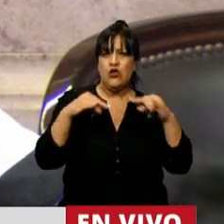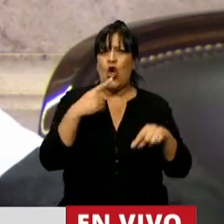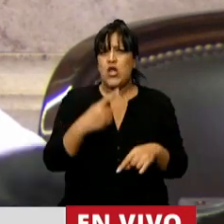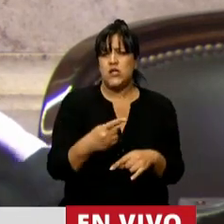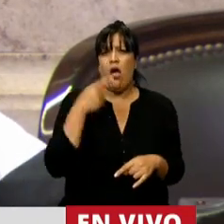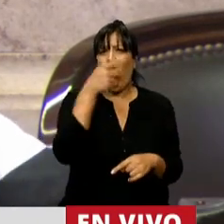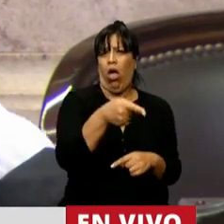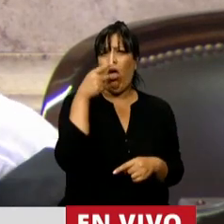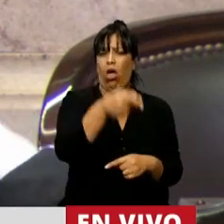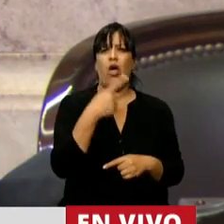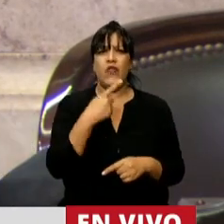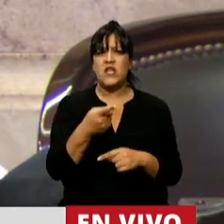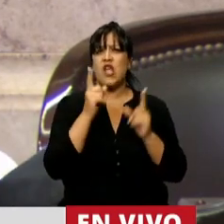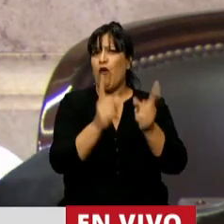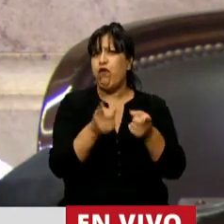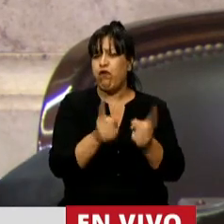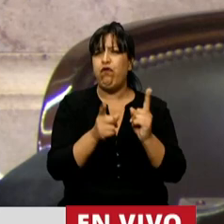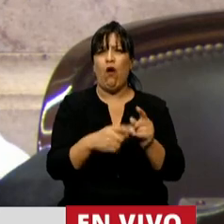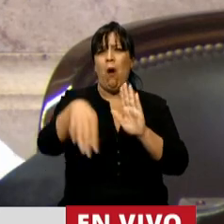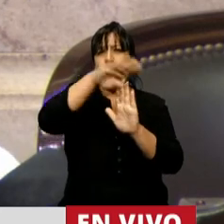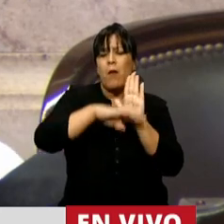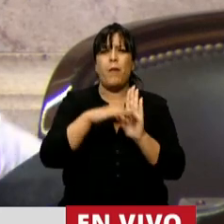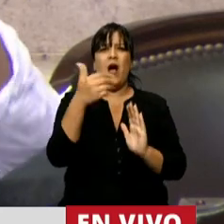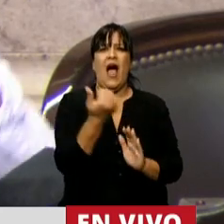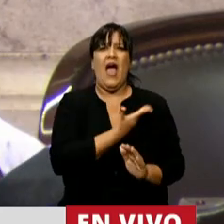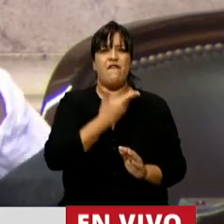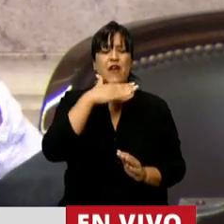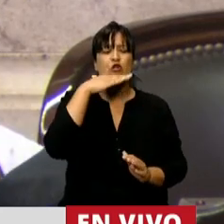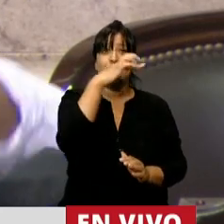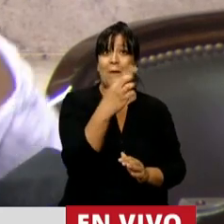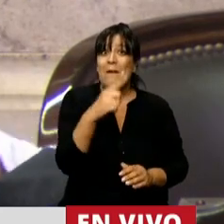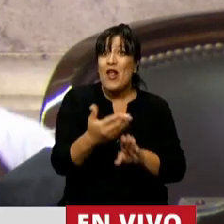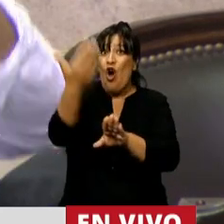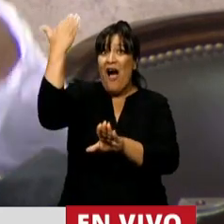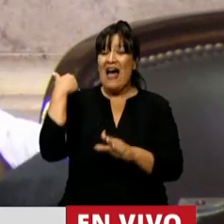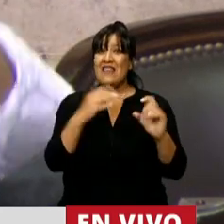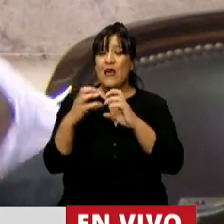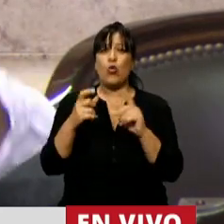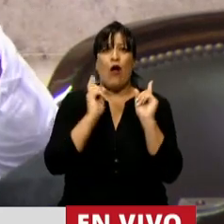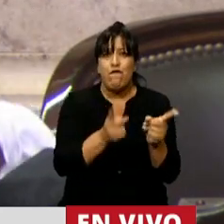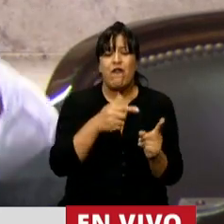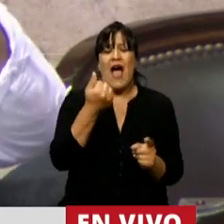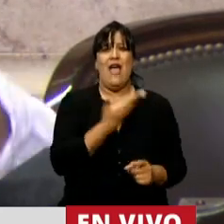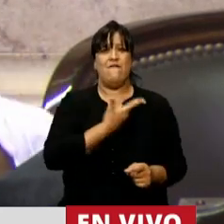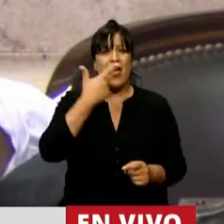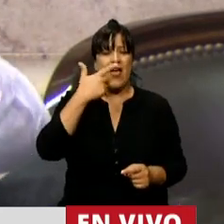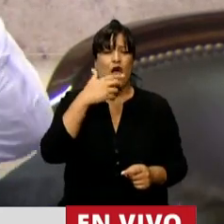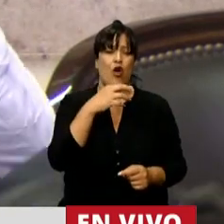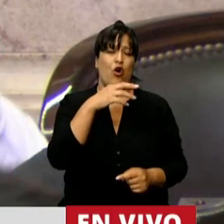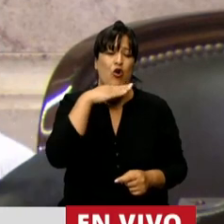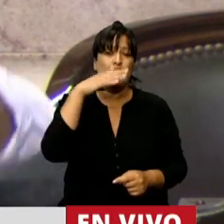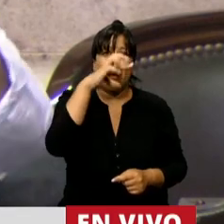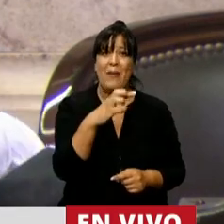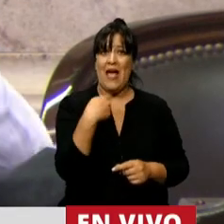por la vigencia del régimen de las AFJP, pero cuando hubo que discutir en la Argentina si seguía el régimen de las AFJP